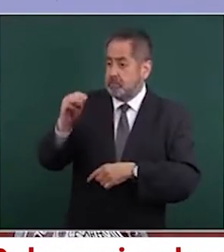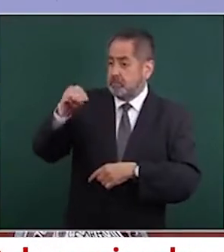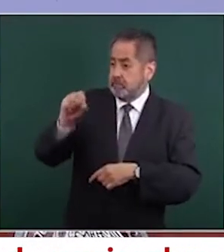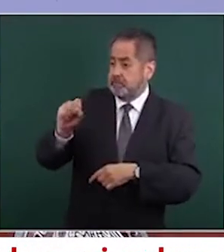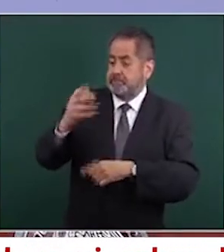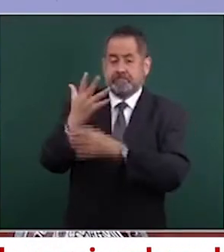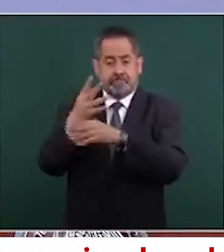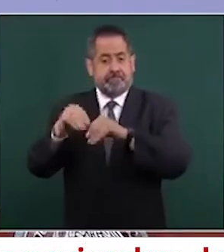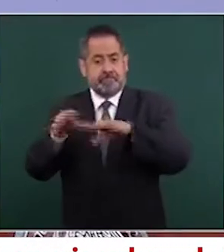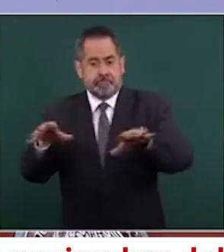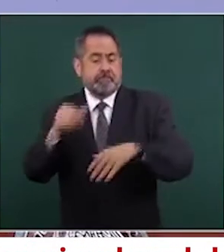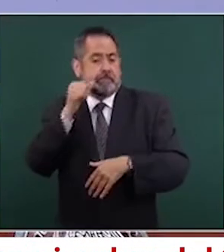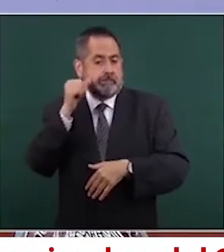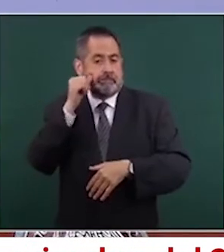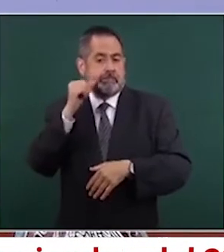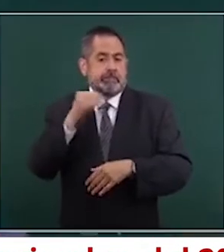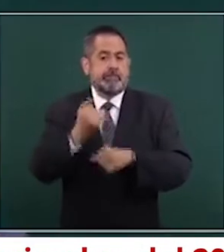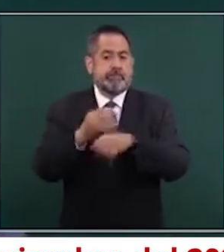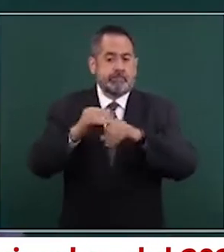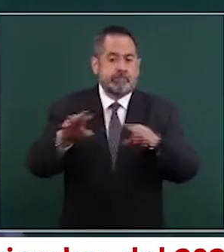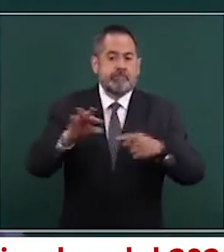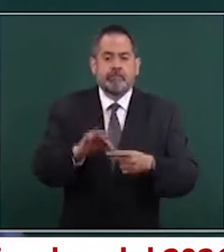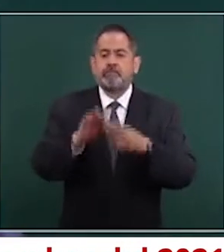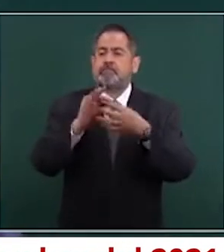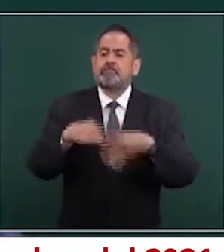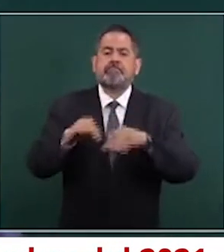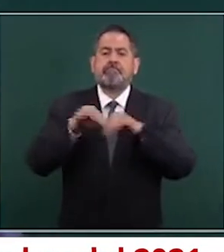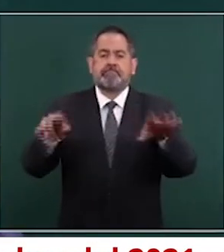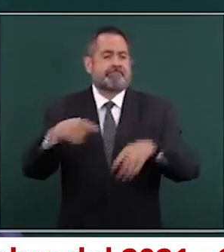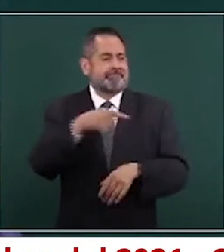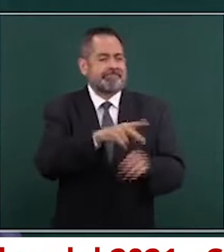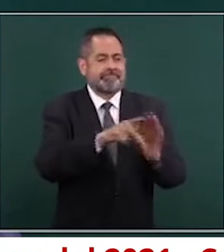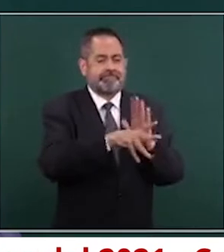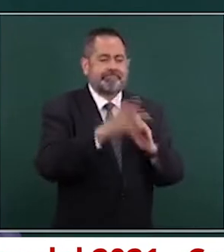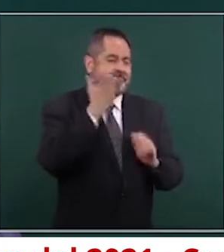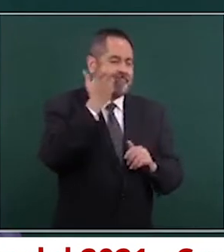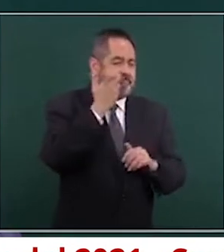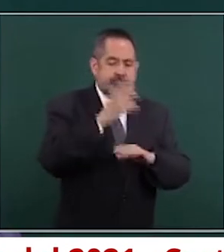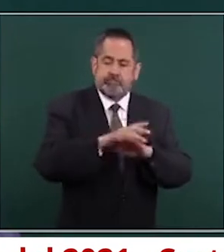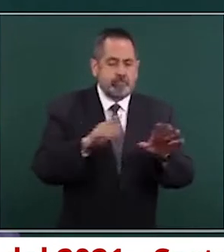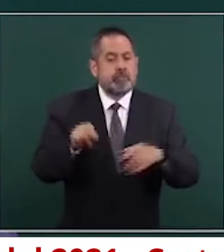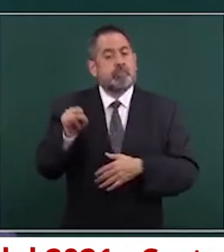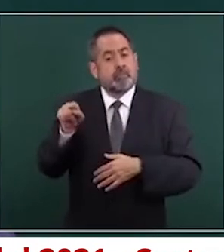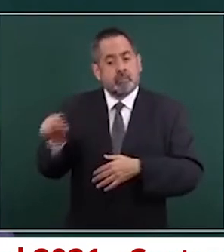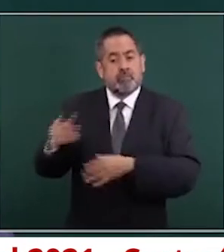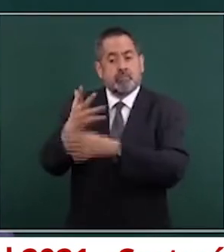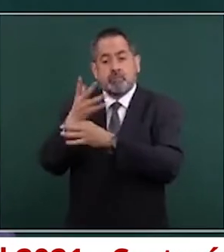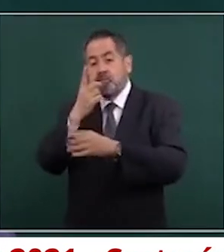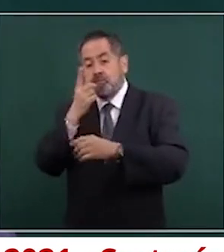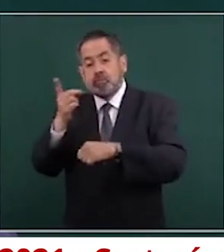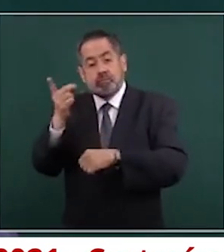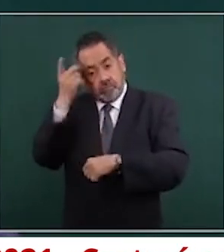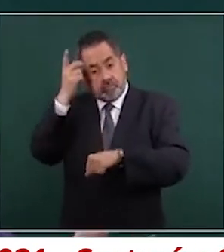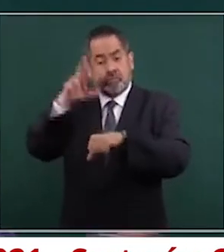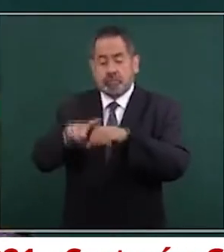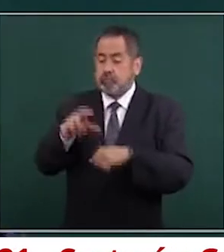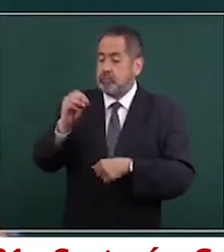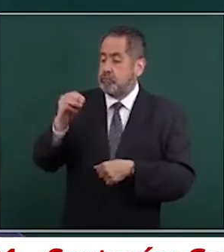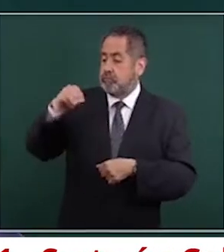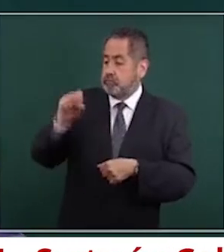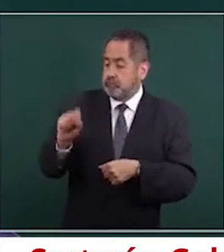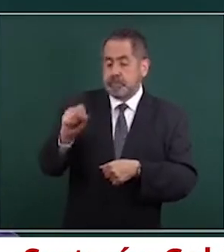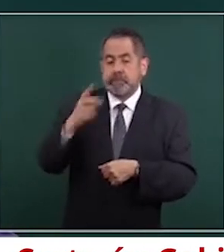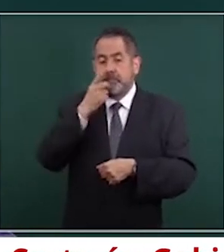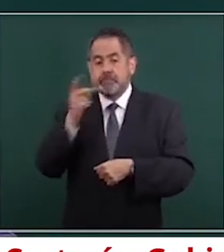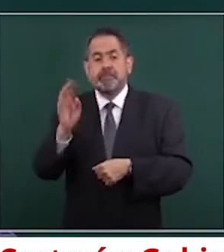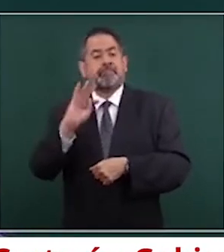Ayer hubo un informe especial de la organización señalando lo que puede significar para el mundo. El director de la OMS dijo que podría